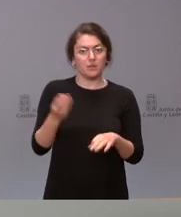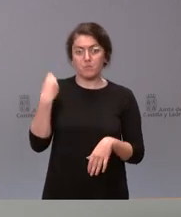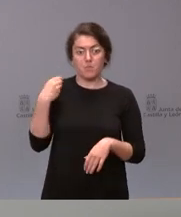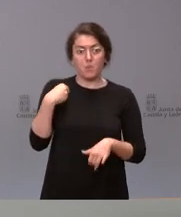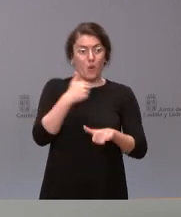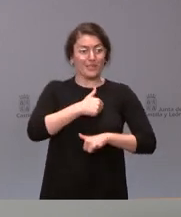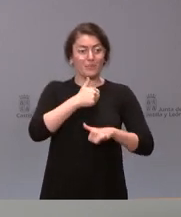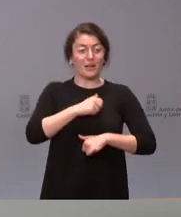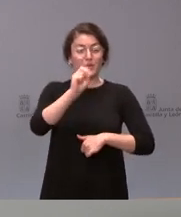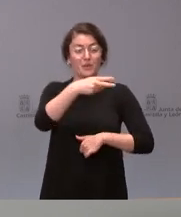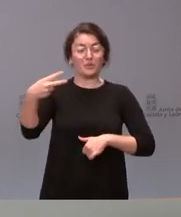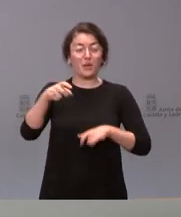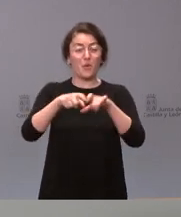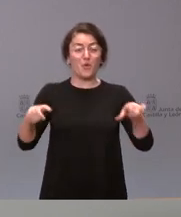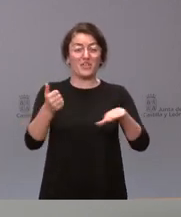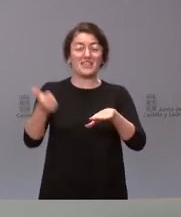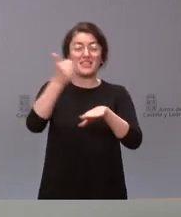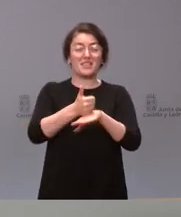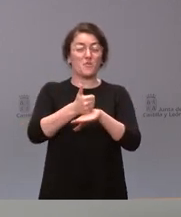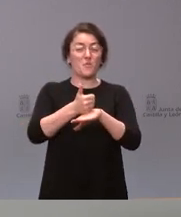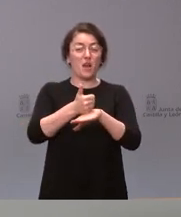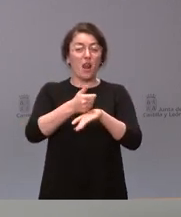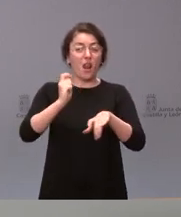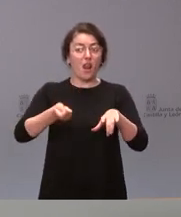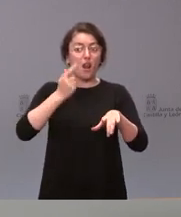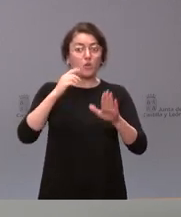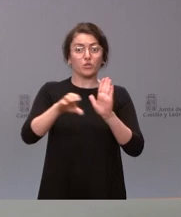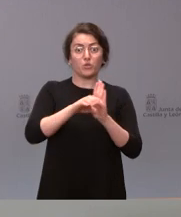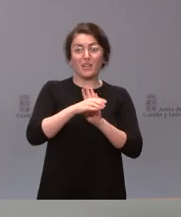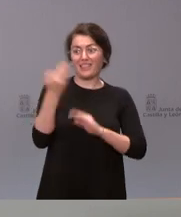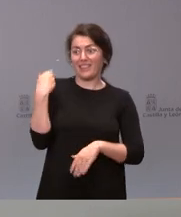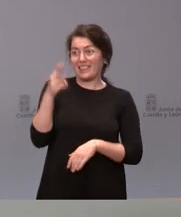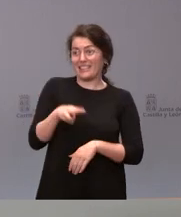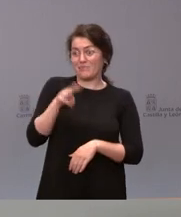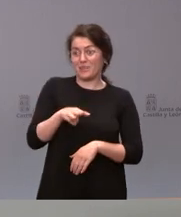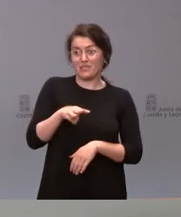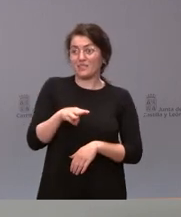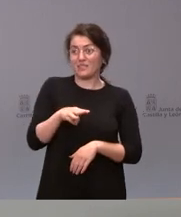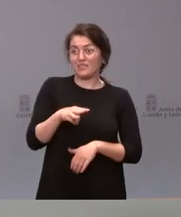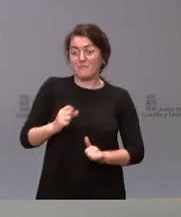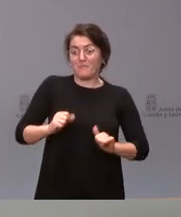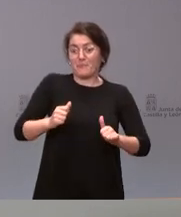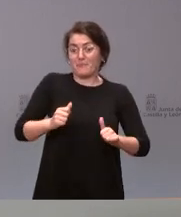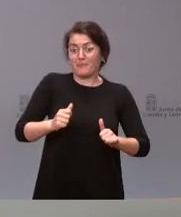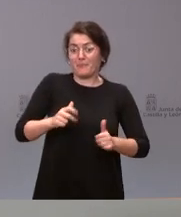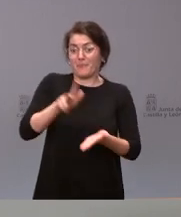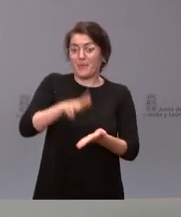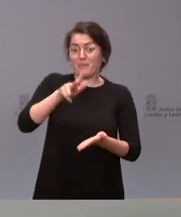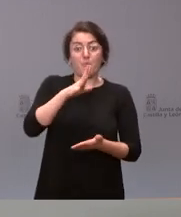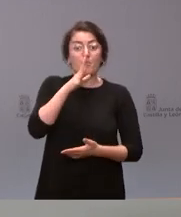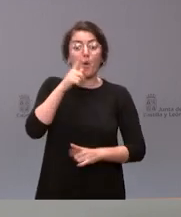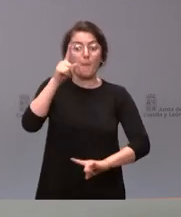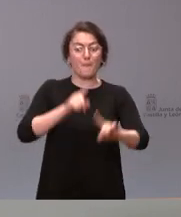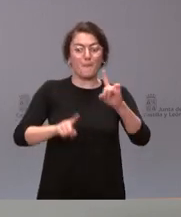Constitucional. Y hace tres meses no se sacó adelante porque el gobierno no tenía los problemas que tiene hoy. Esa es la percepción que tiene una gran